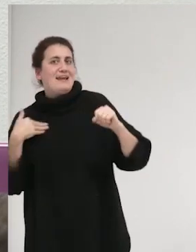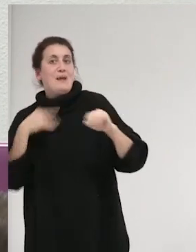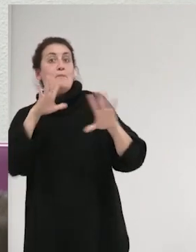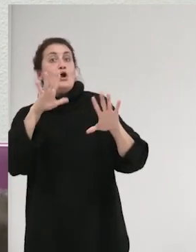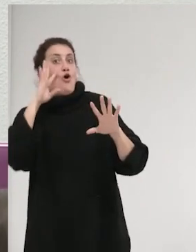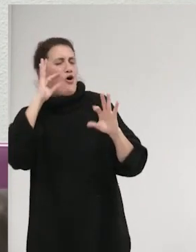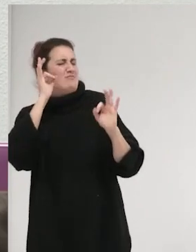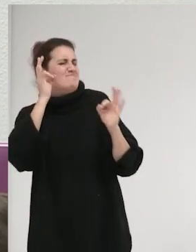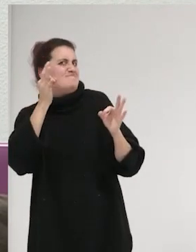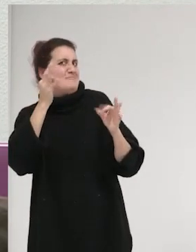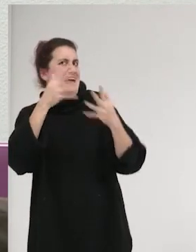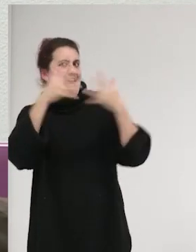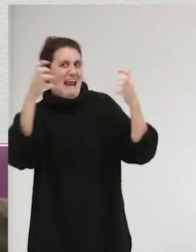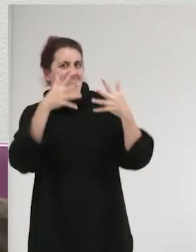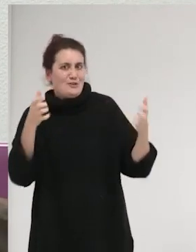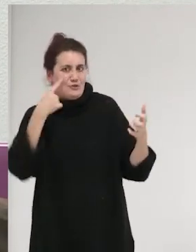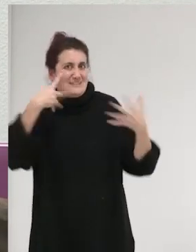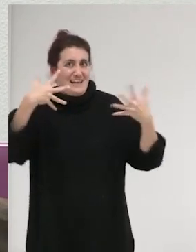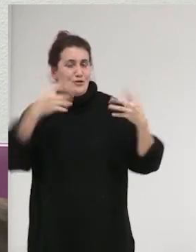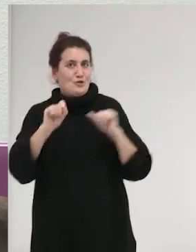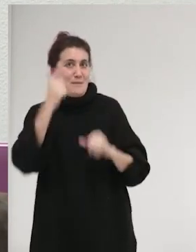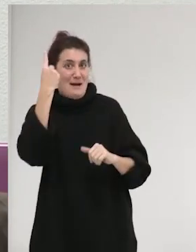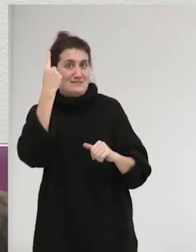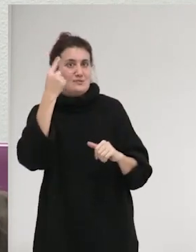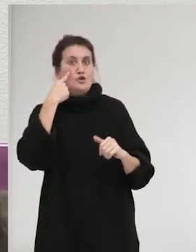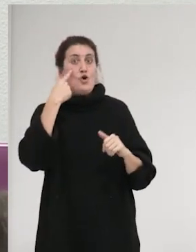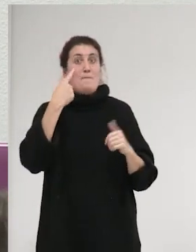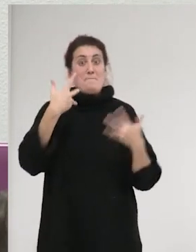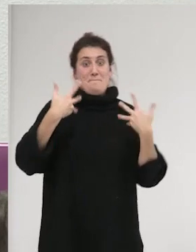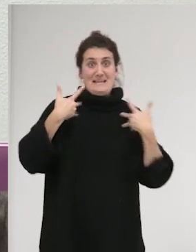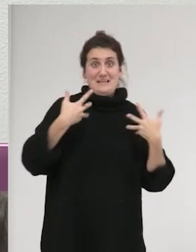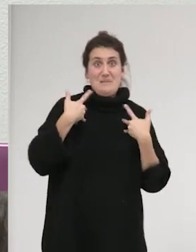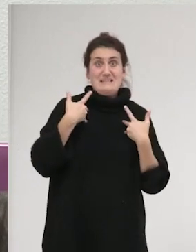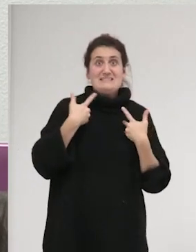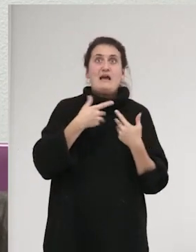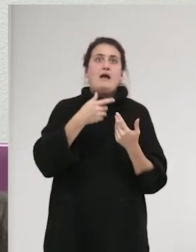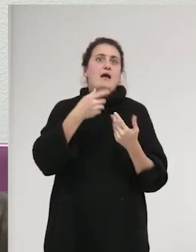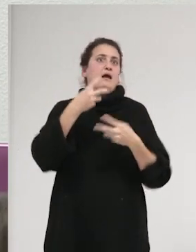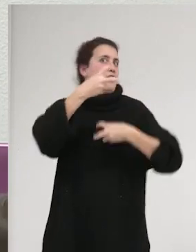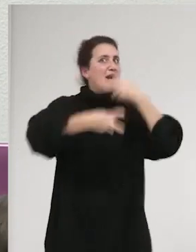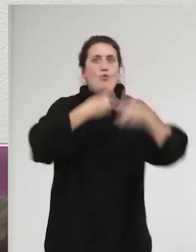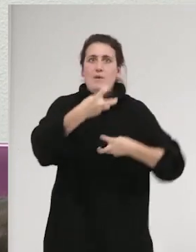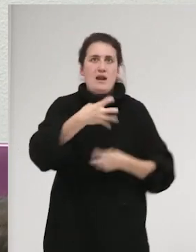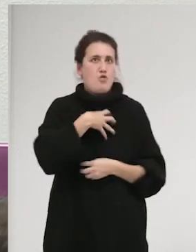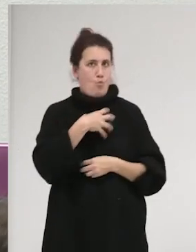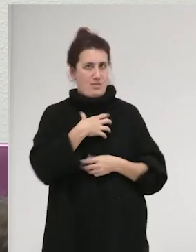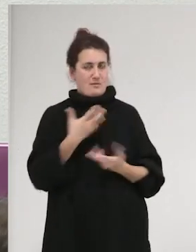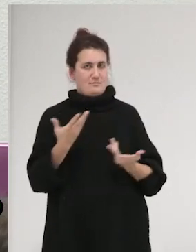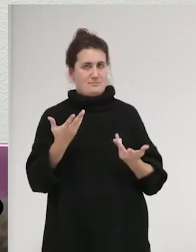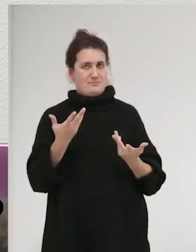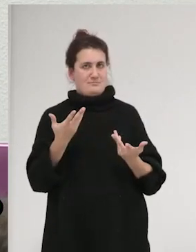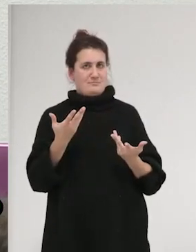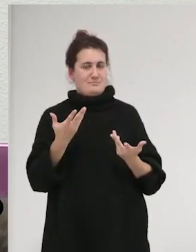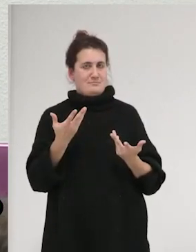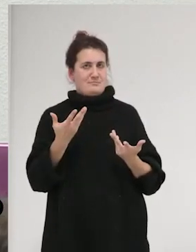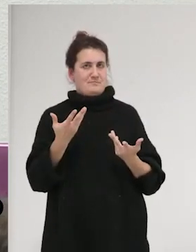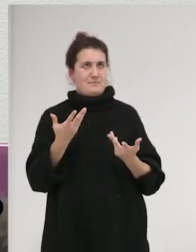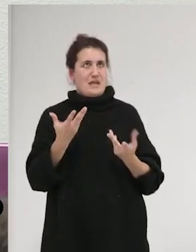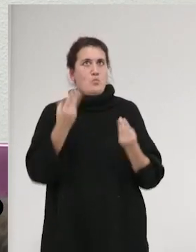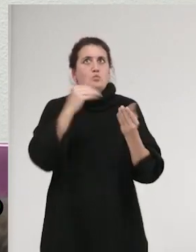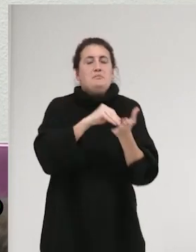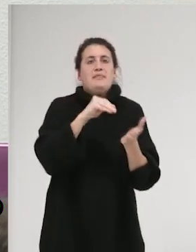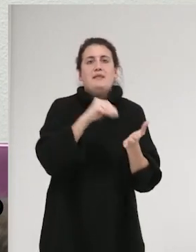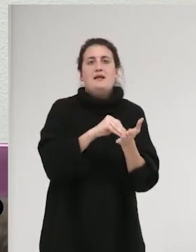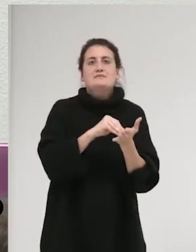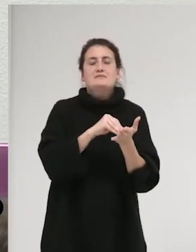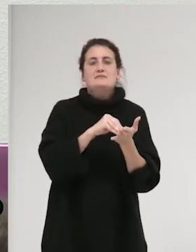relatos que más se destacan son los relatos de aquellas víctimas que no consiguen recuperarse de esa violencia. Y muchas veces todo